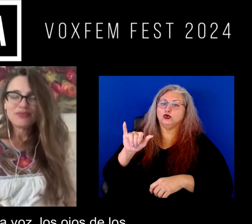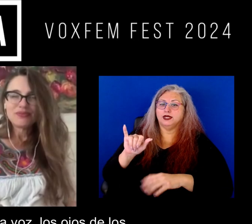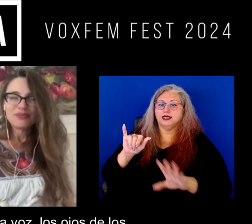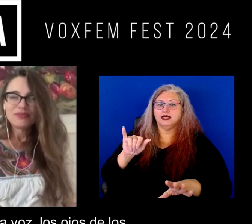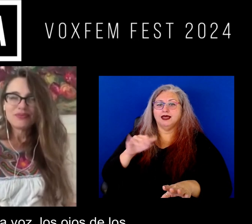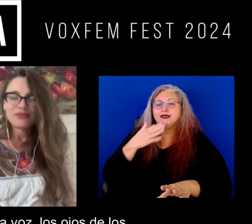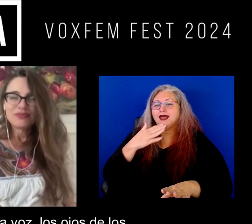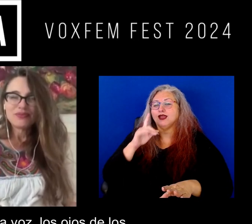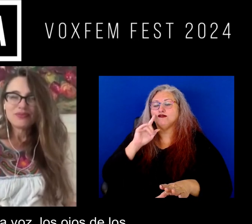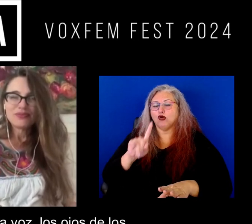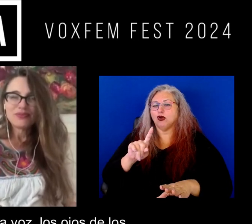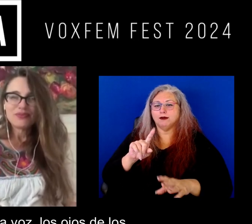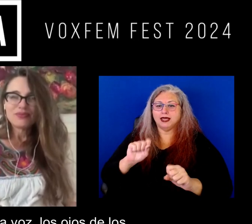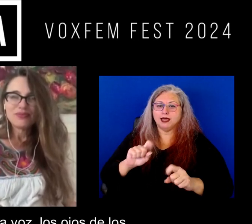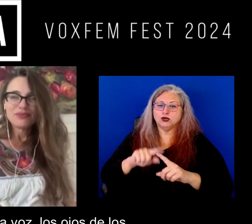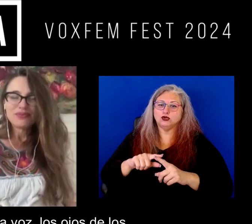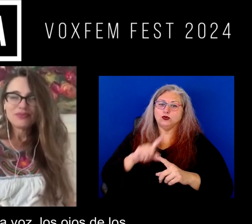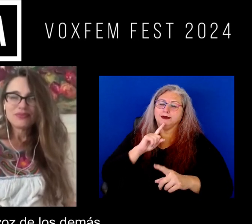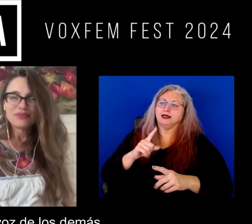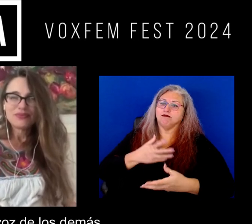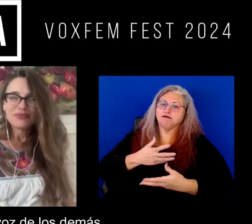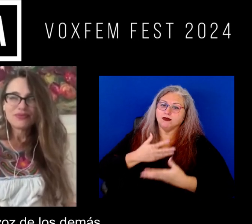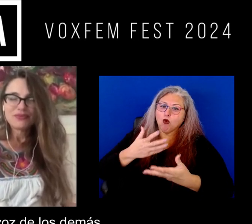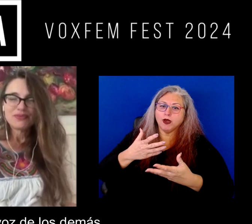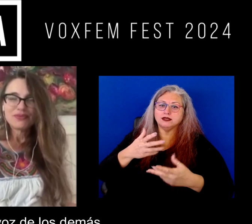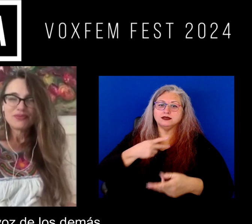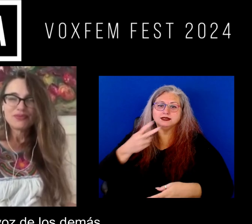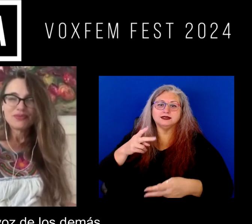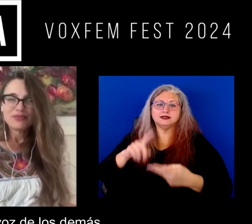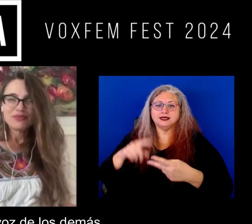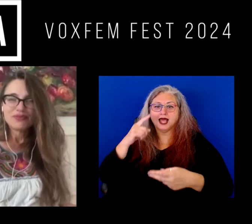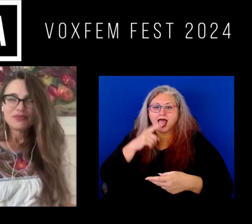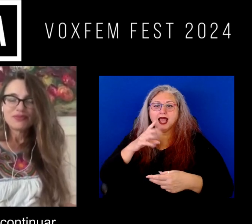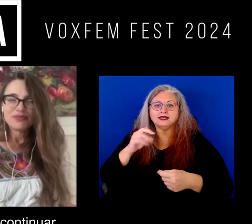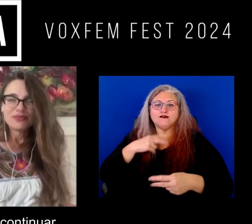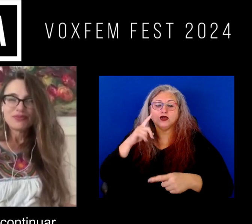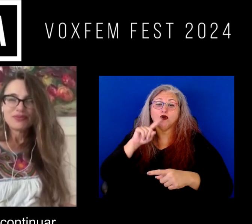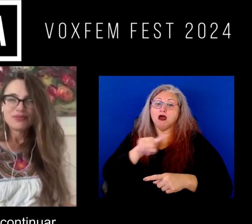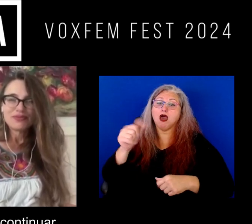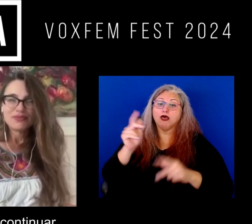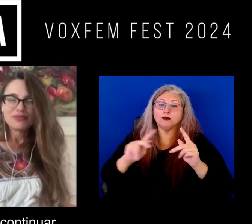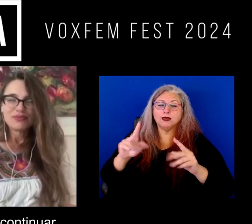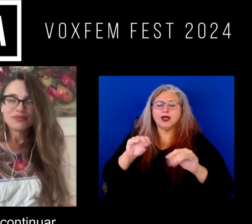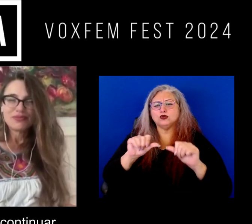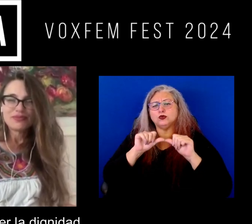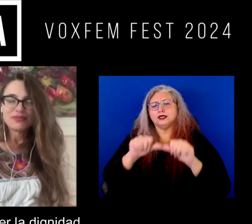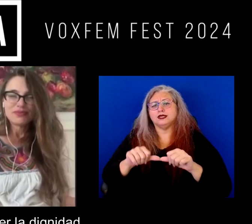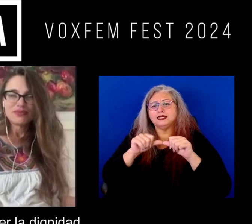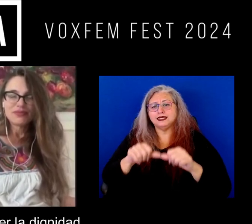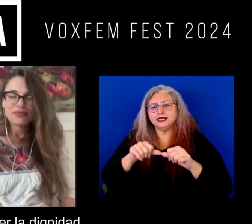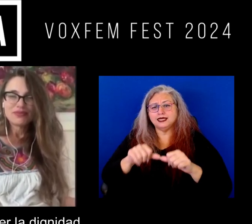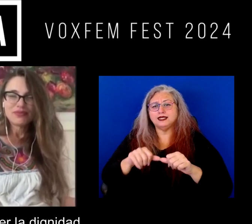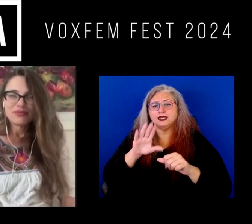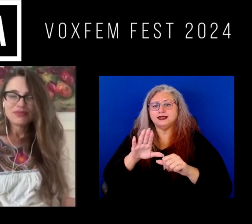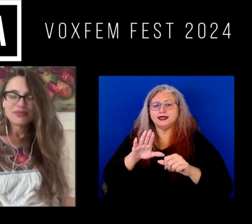Gracias por ser la voz los ojos de los demás y la voz de los demás y por continuar